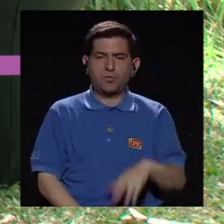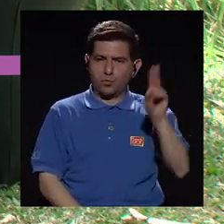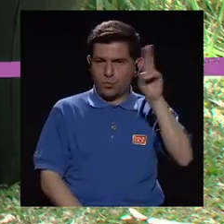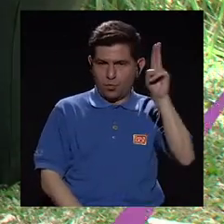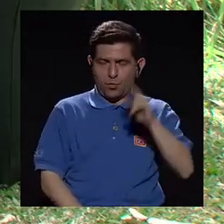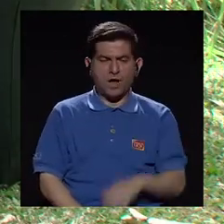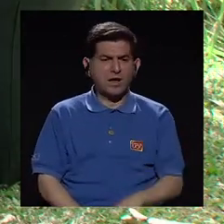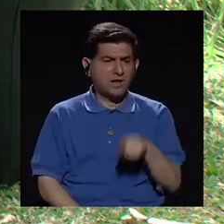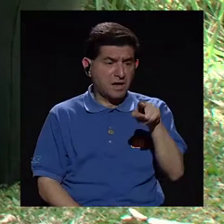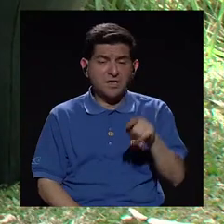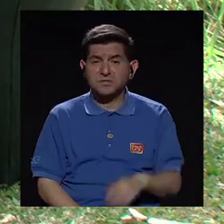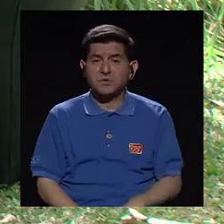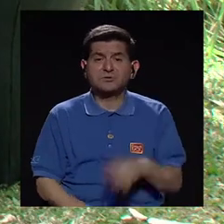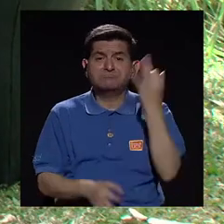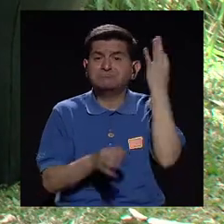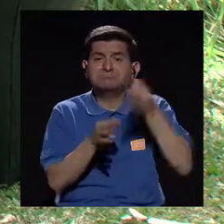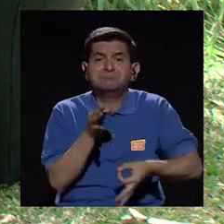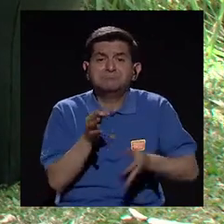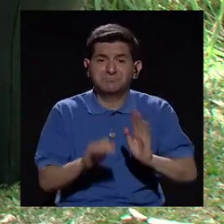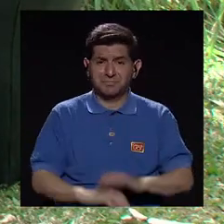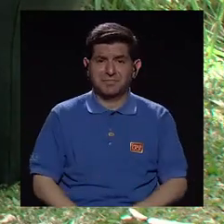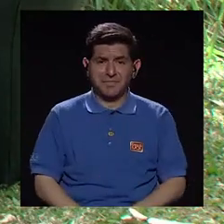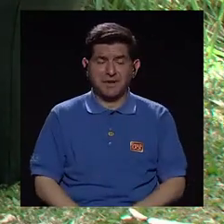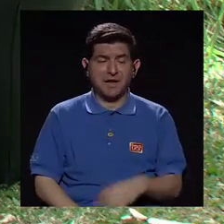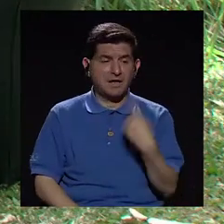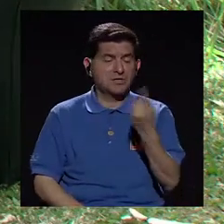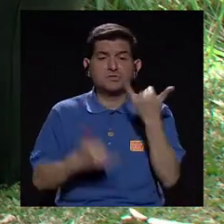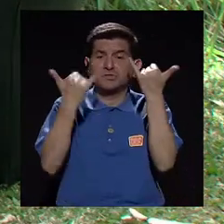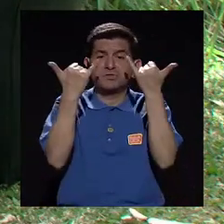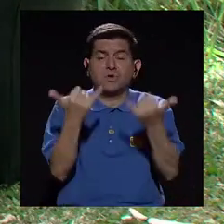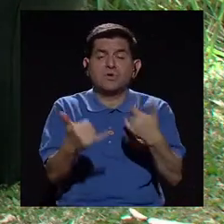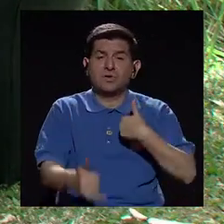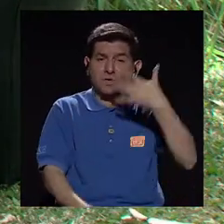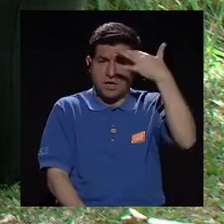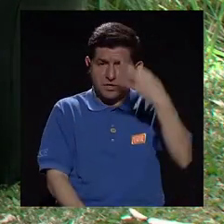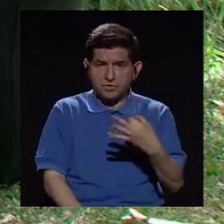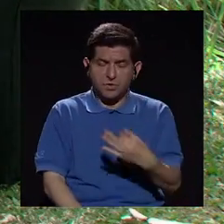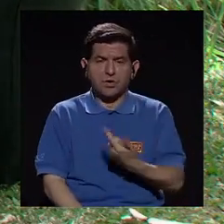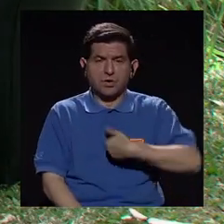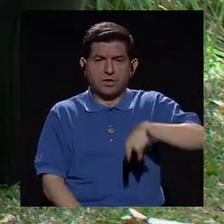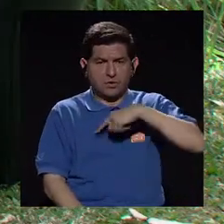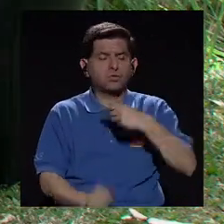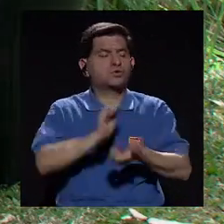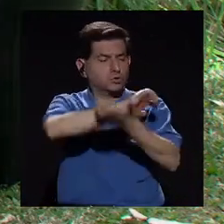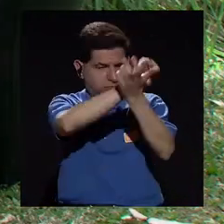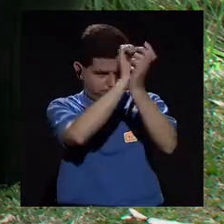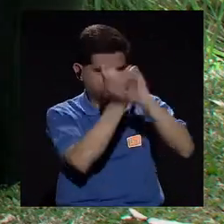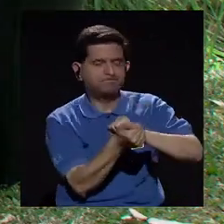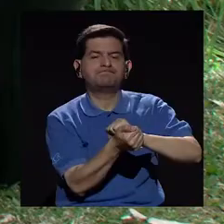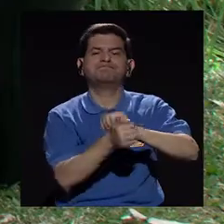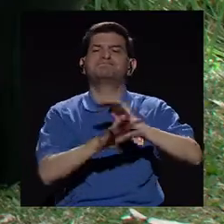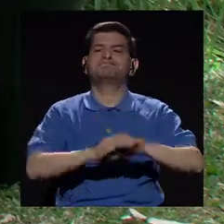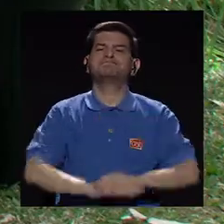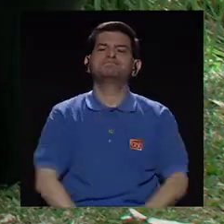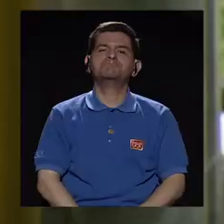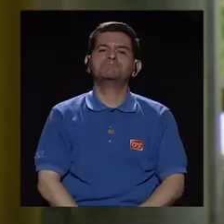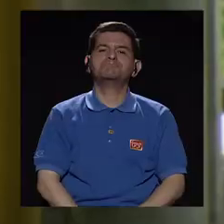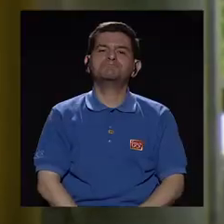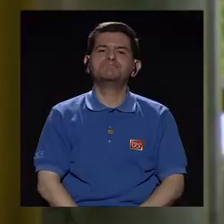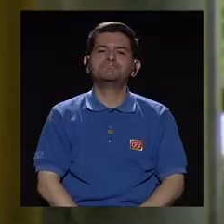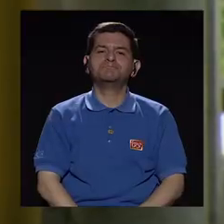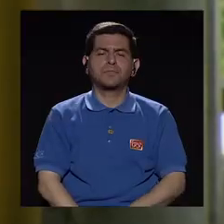costó eso? Nada. Ya, solo con eso yo creo que ahí estamos logrando un cambio. Claro.